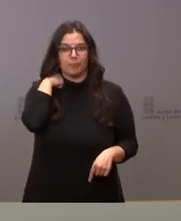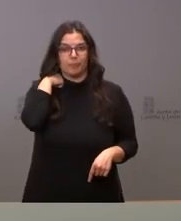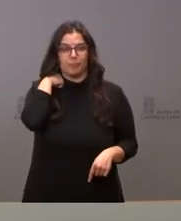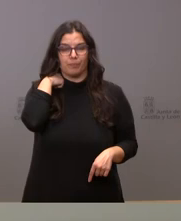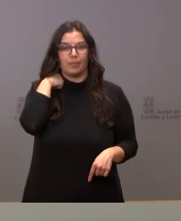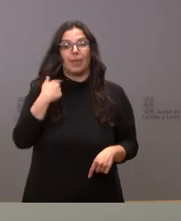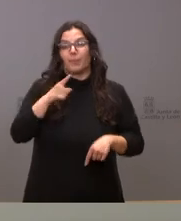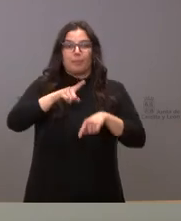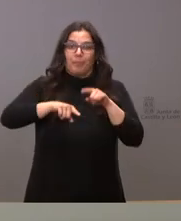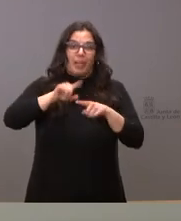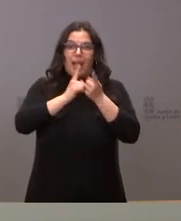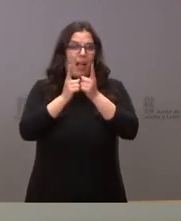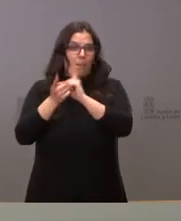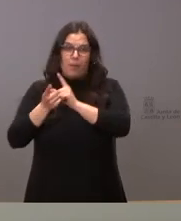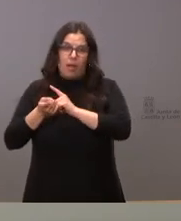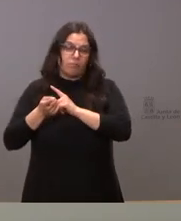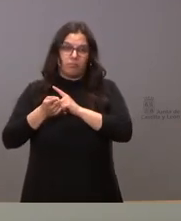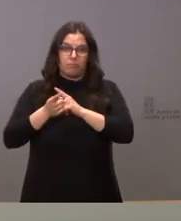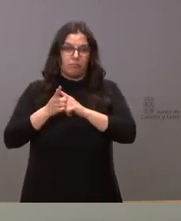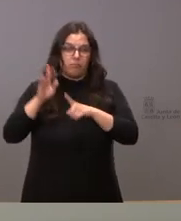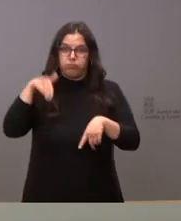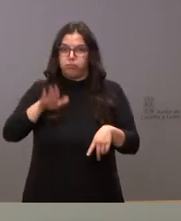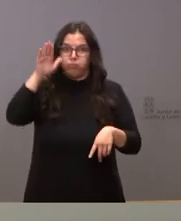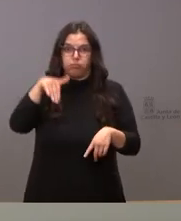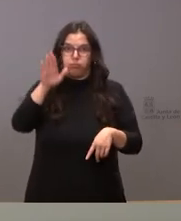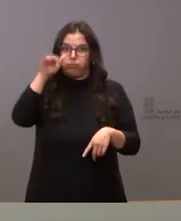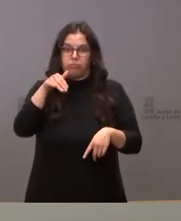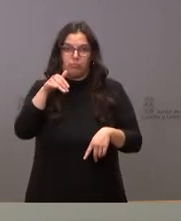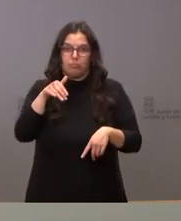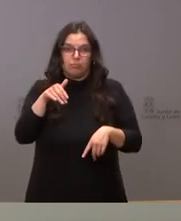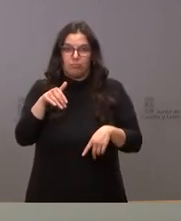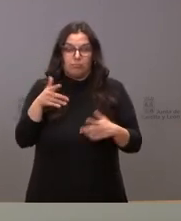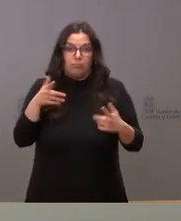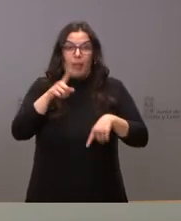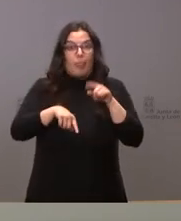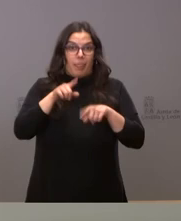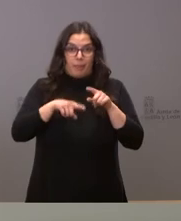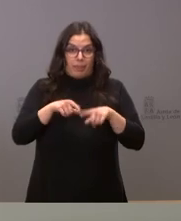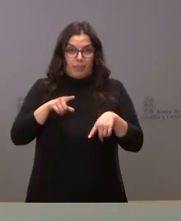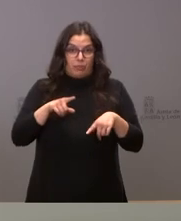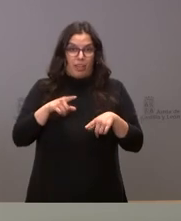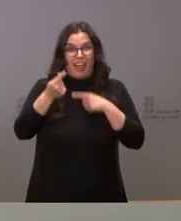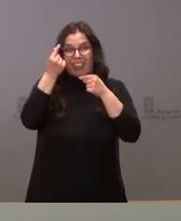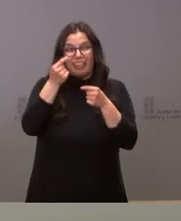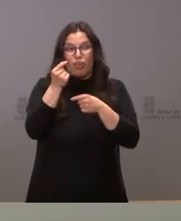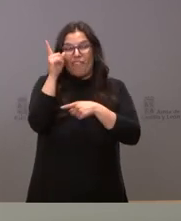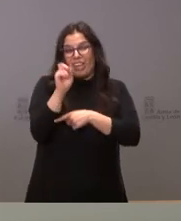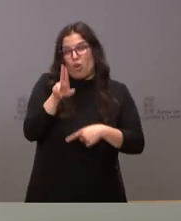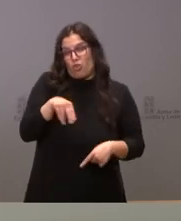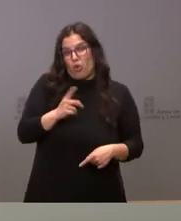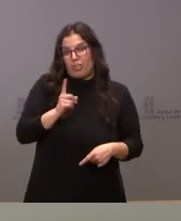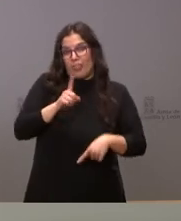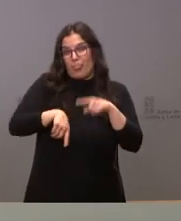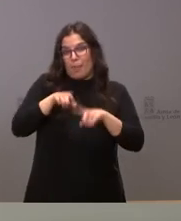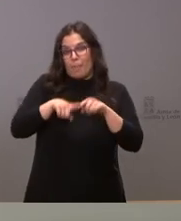que evoluciona de una forma muy rápida al alza o a la baja que oscila bastante en definitiva y por tanto